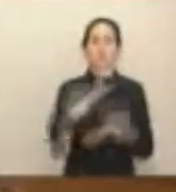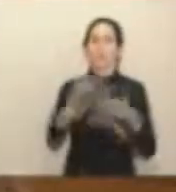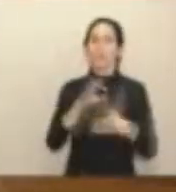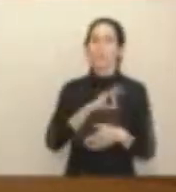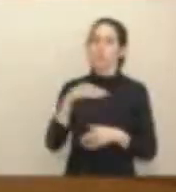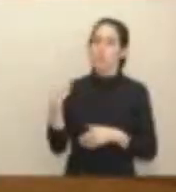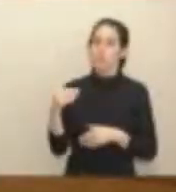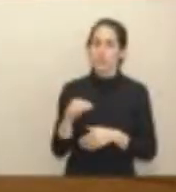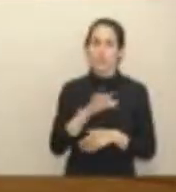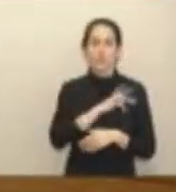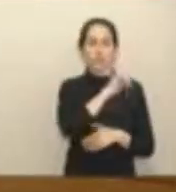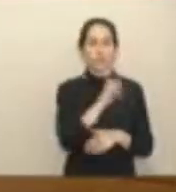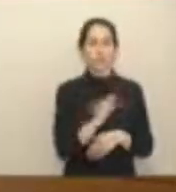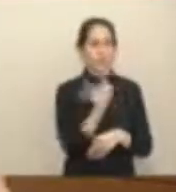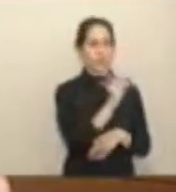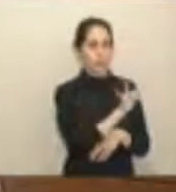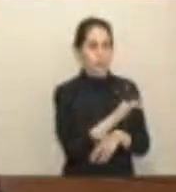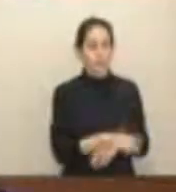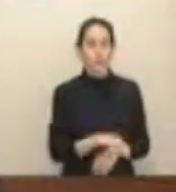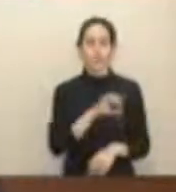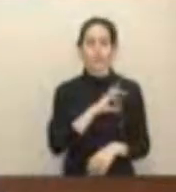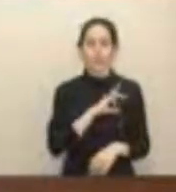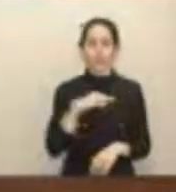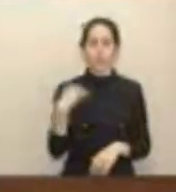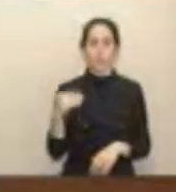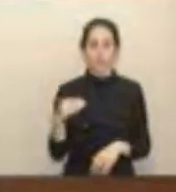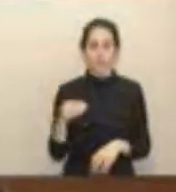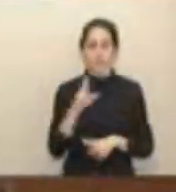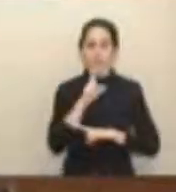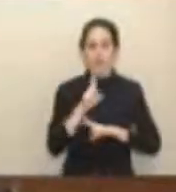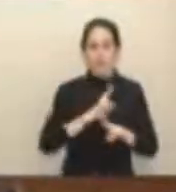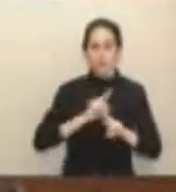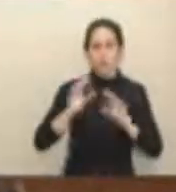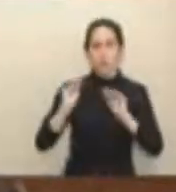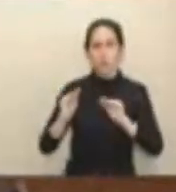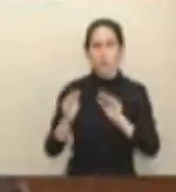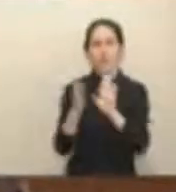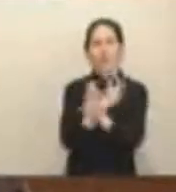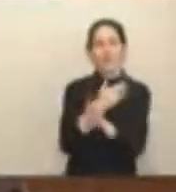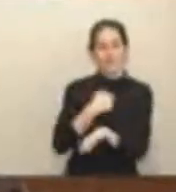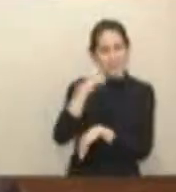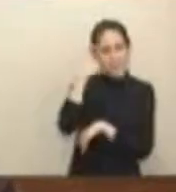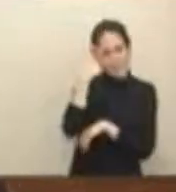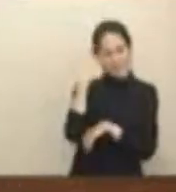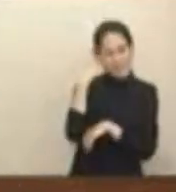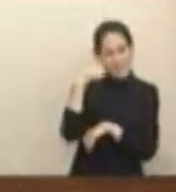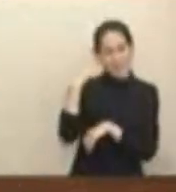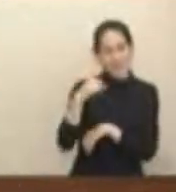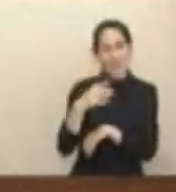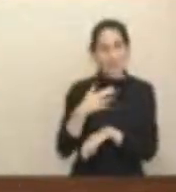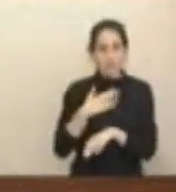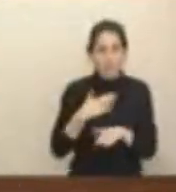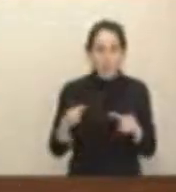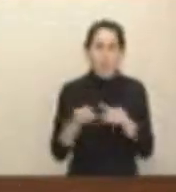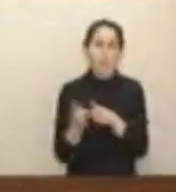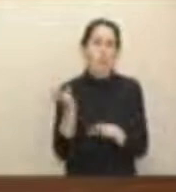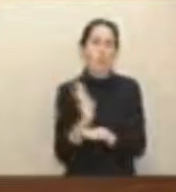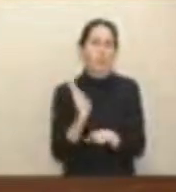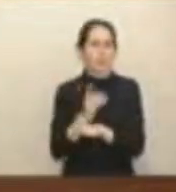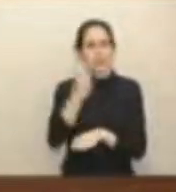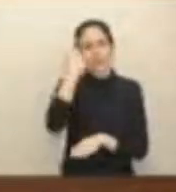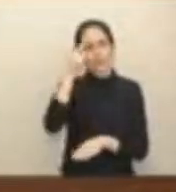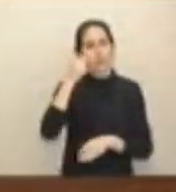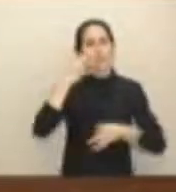Señor Presidente, es usted previsible en sus respuestas y yo estaba segura, mi grupo parlamentario estaba